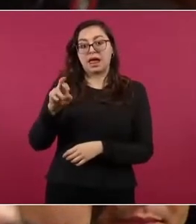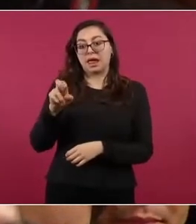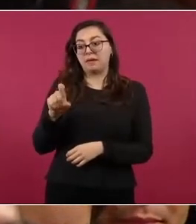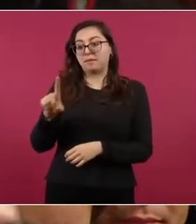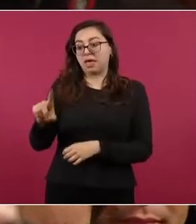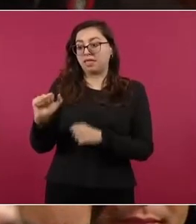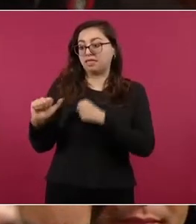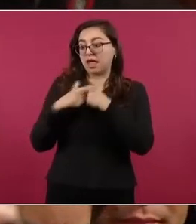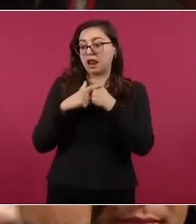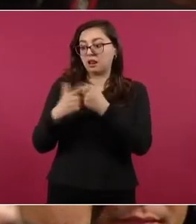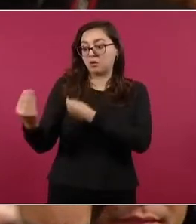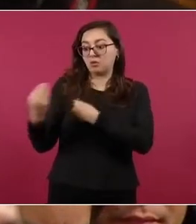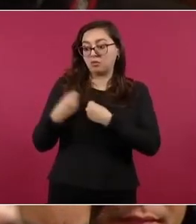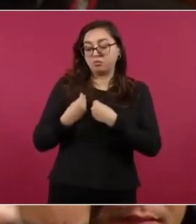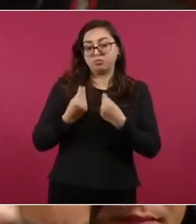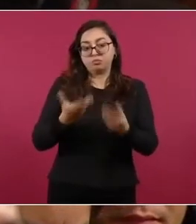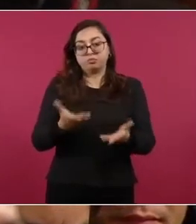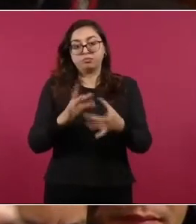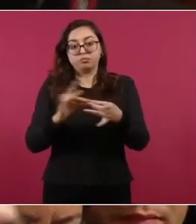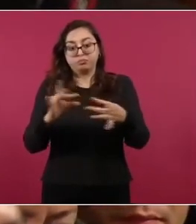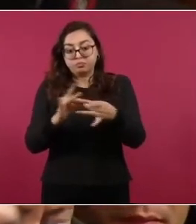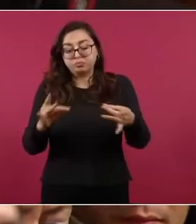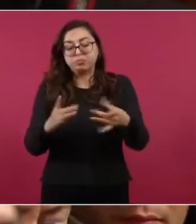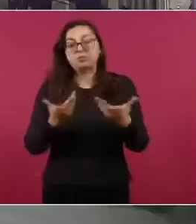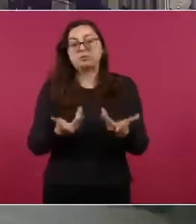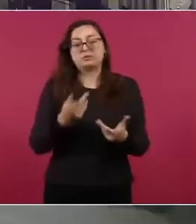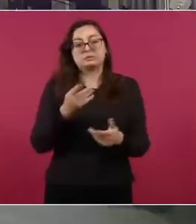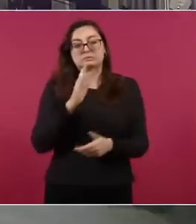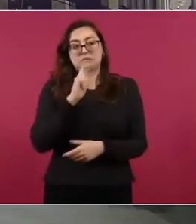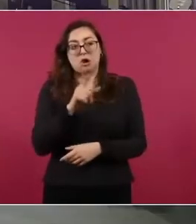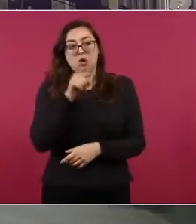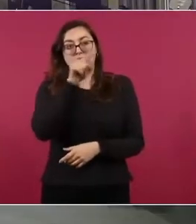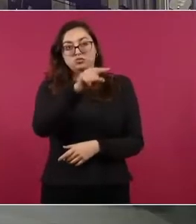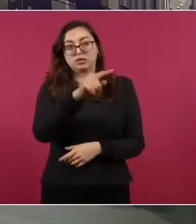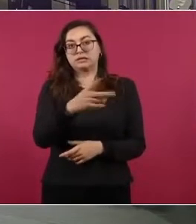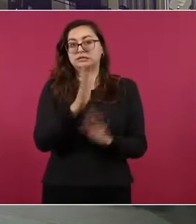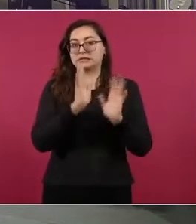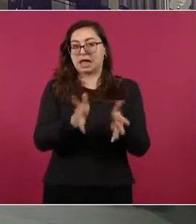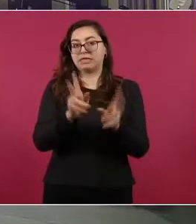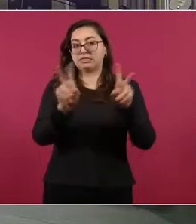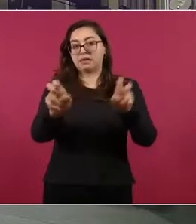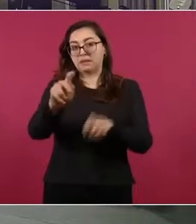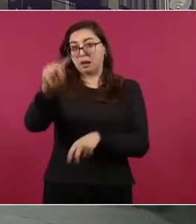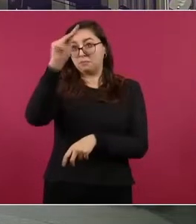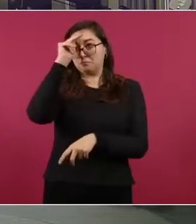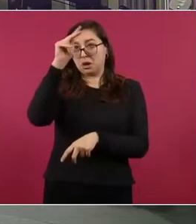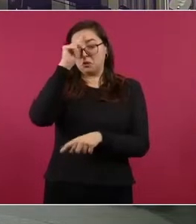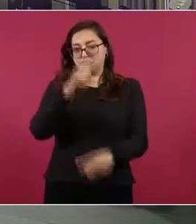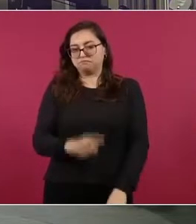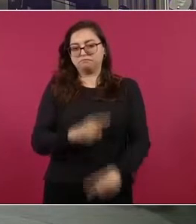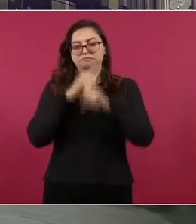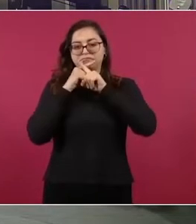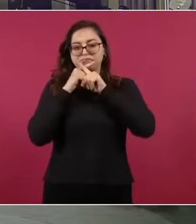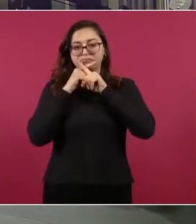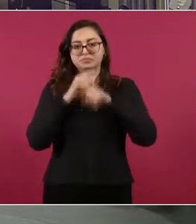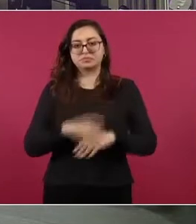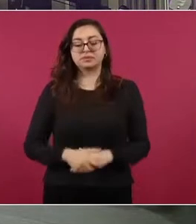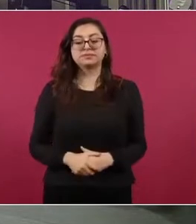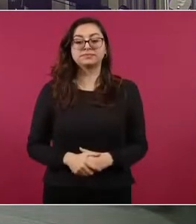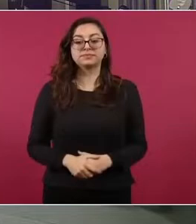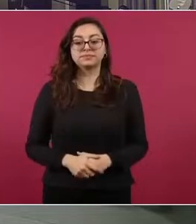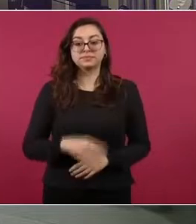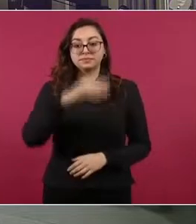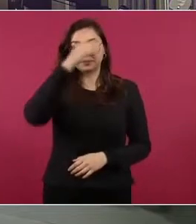esta posibilidad de que ya no se refiere a usted absolutamente nada al Perú para que se sienta satisfecho. pues ya estamos como los que quieren que